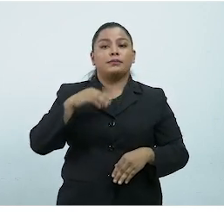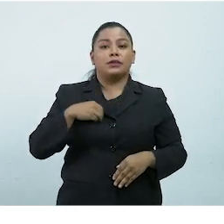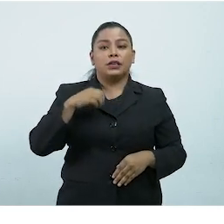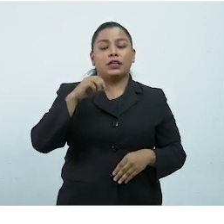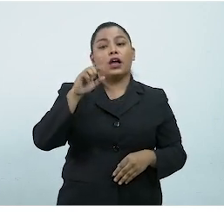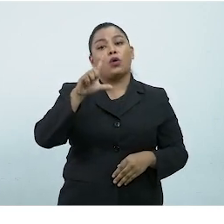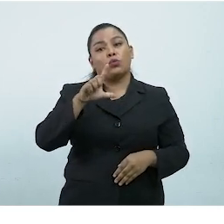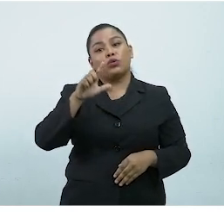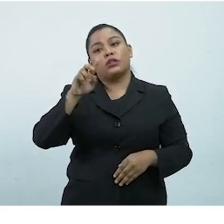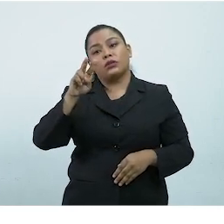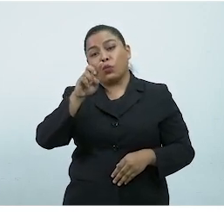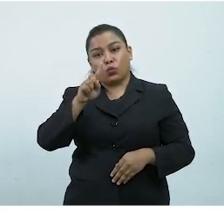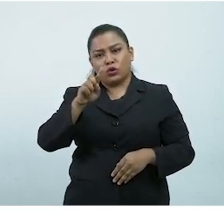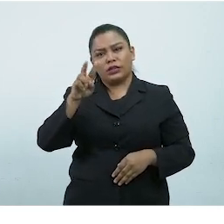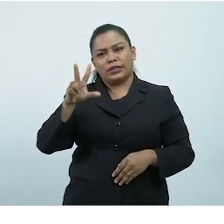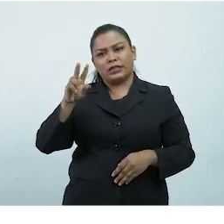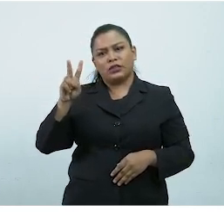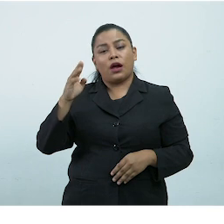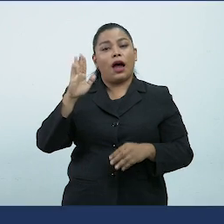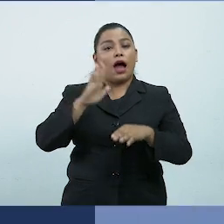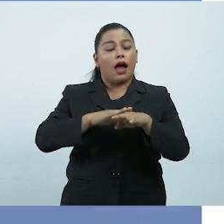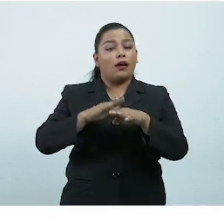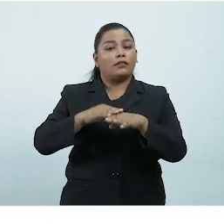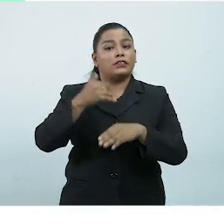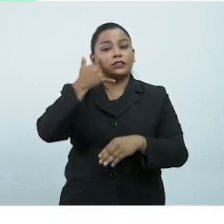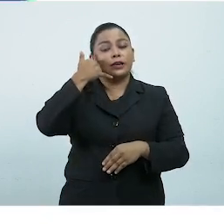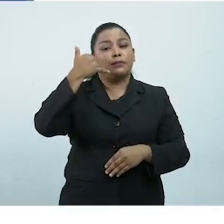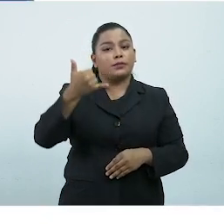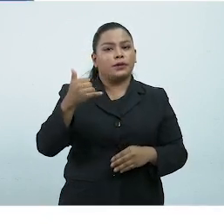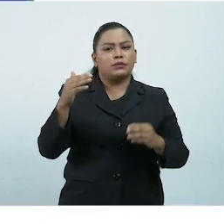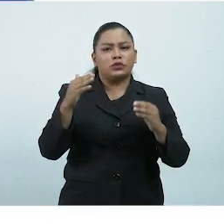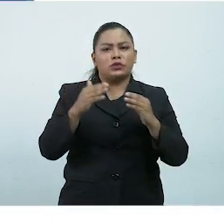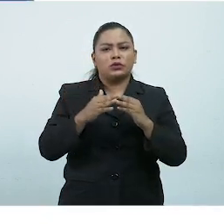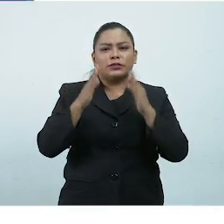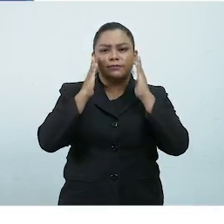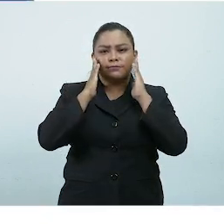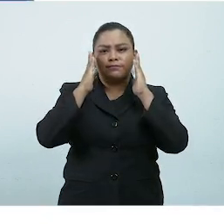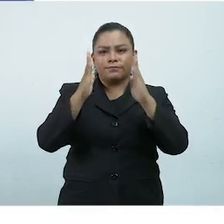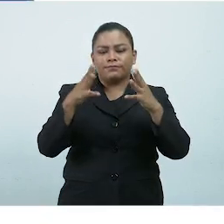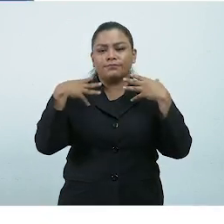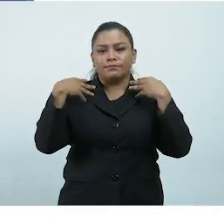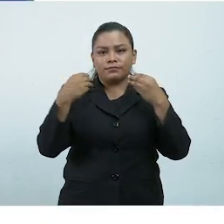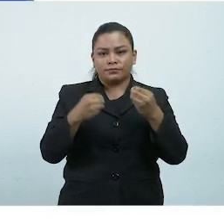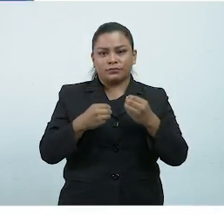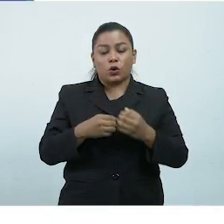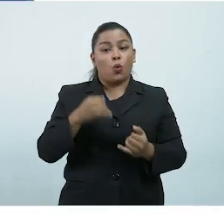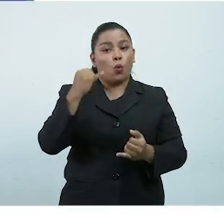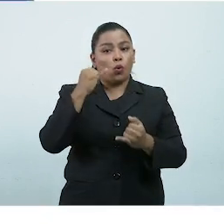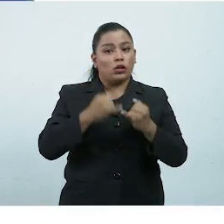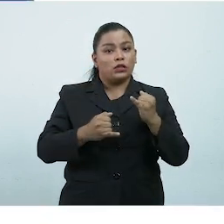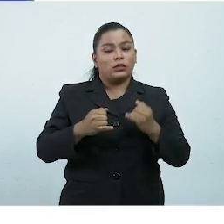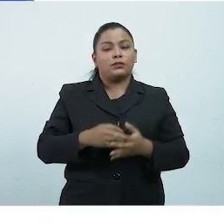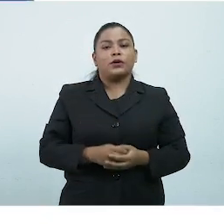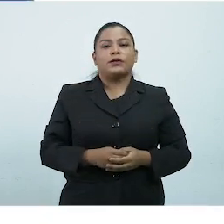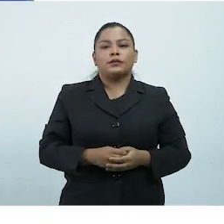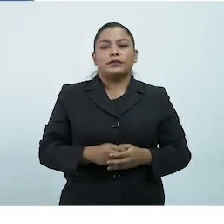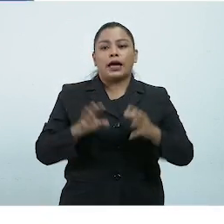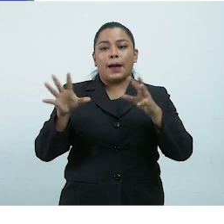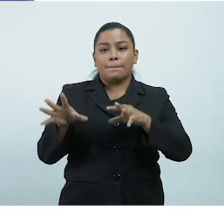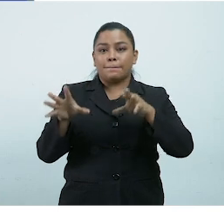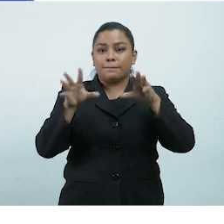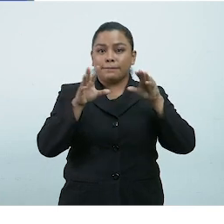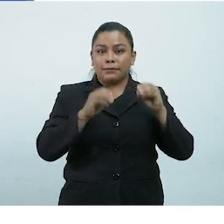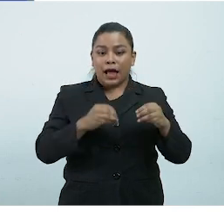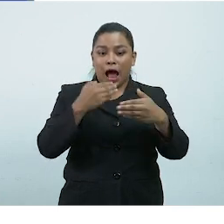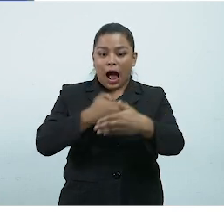132 y buscar la atención de salud El último filtro se aplica en el aula Si el personal docente